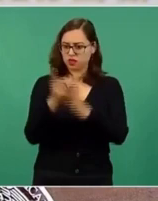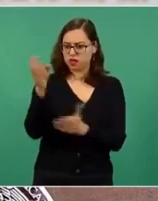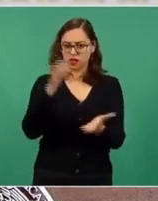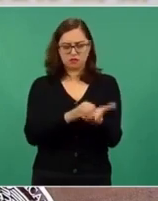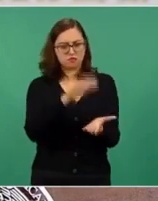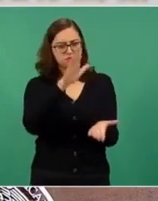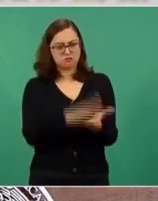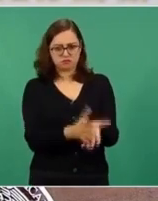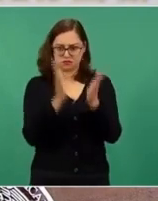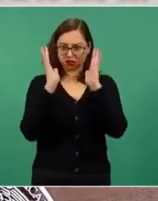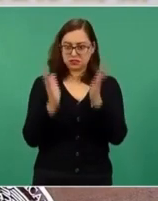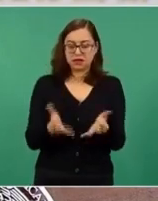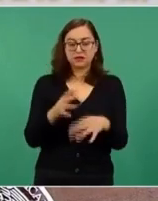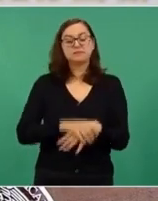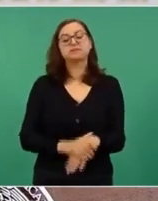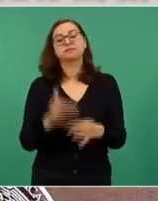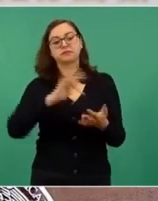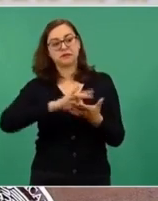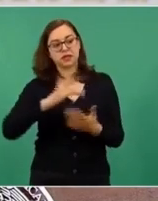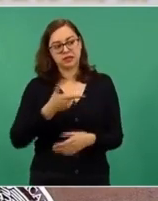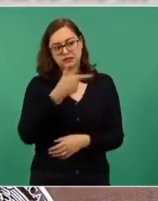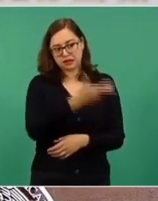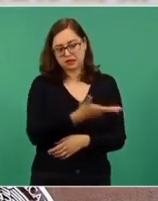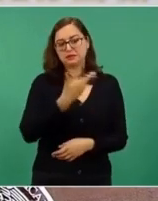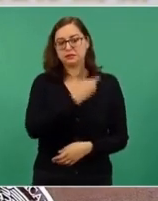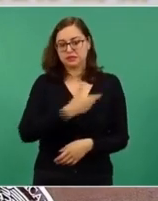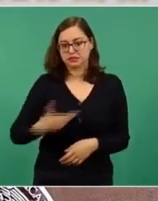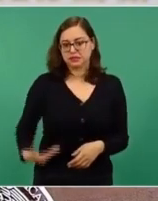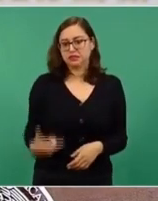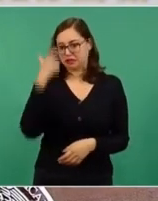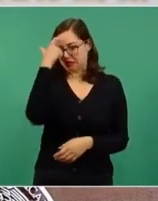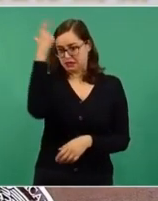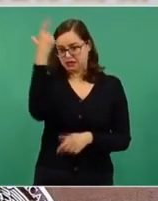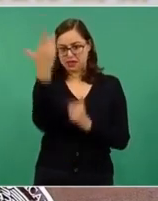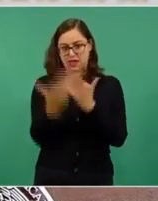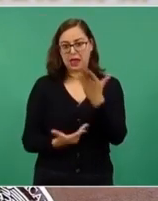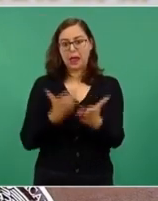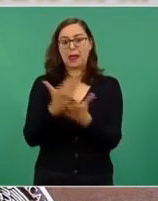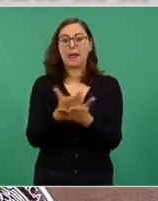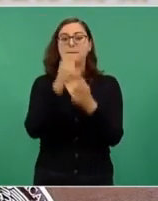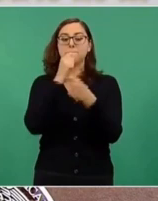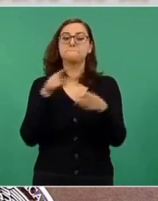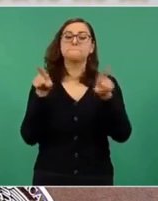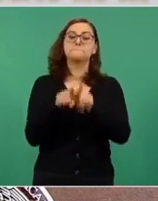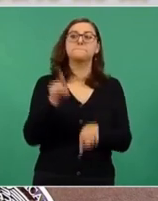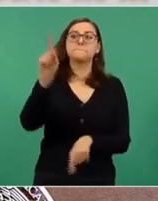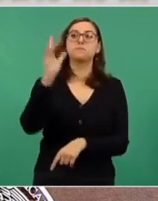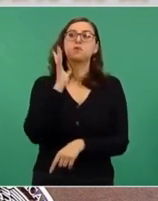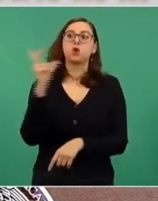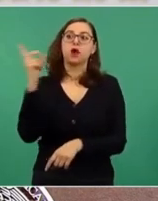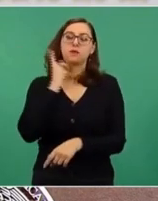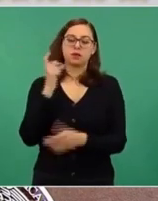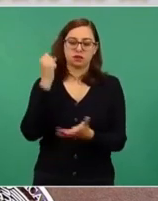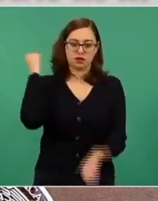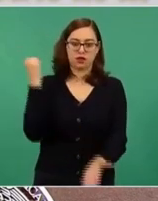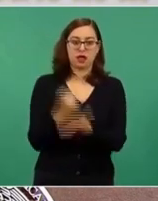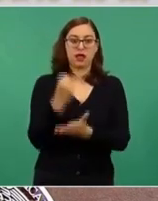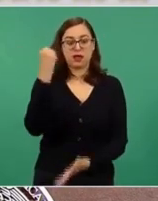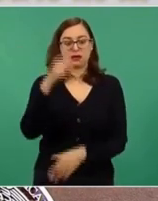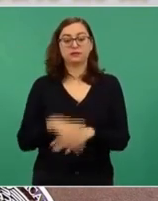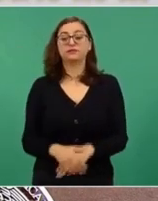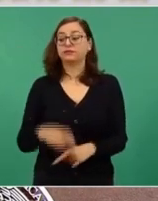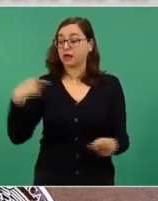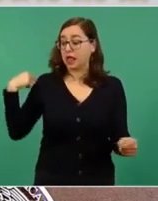presidente y la aprobación en la Cámara de Diputados y hay un plan especial que se anunció en marzo de este año